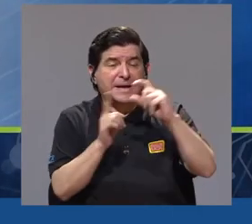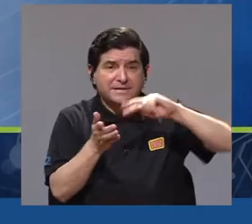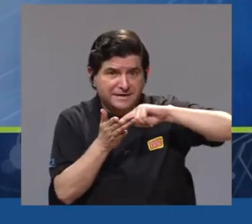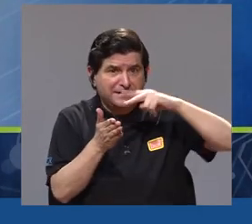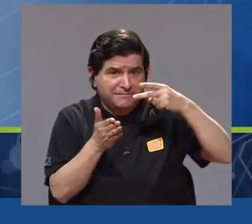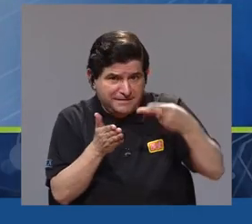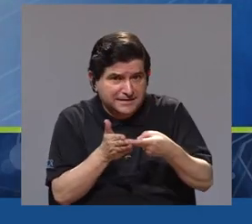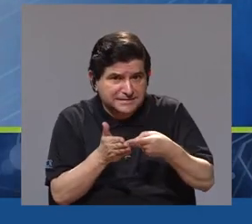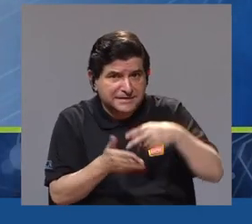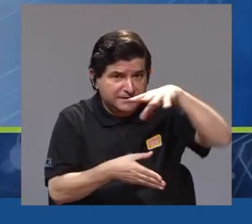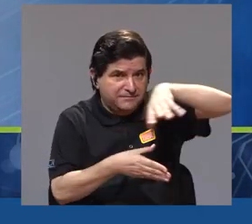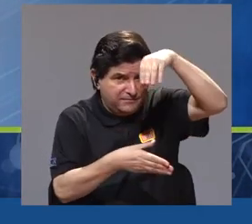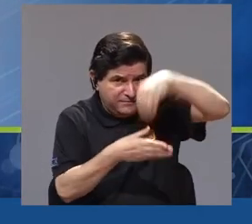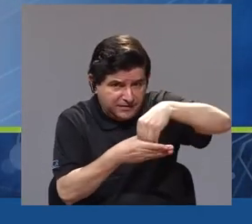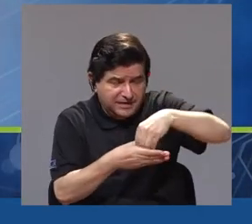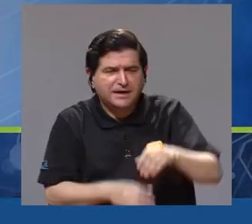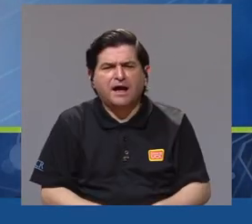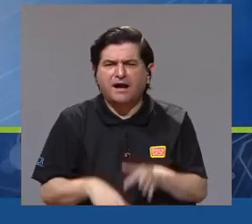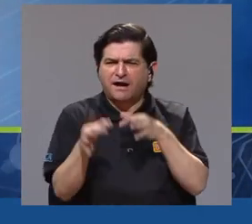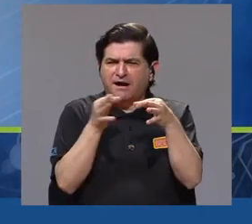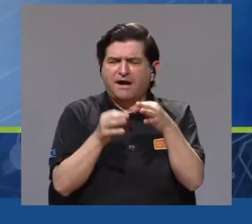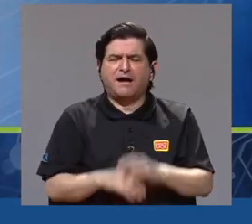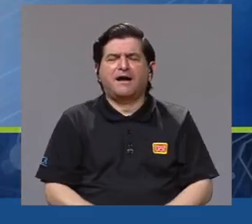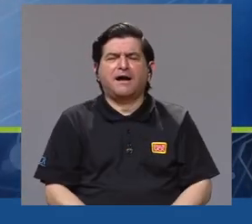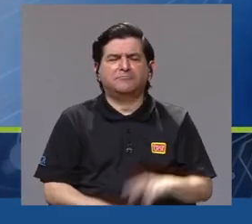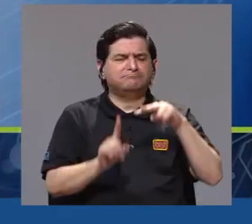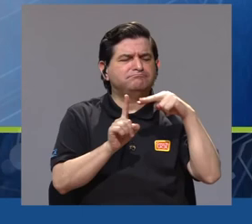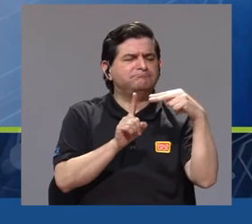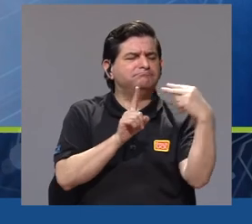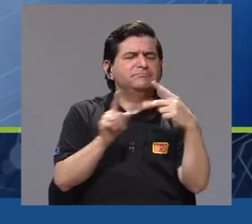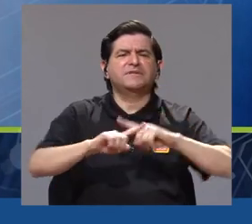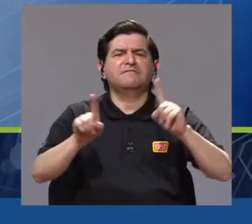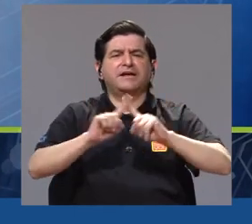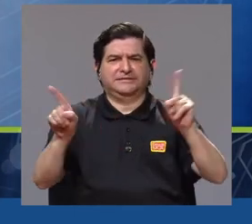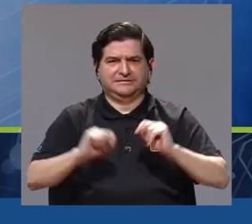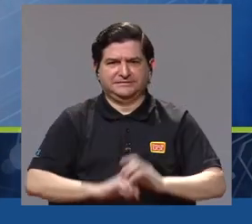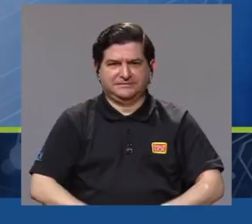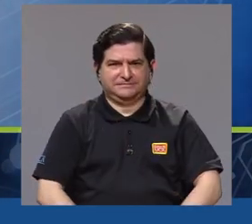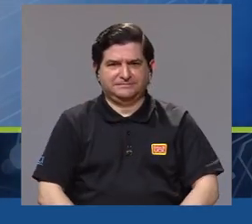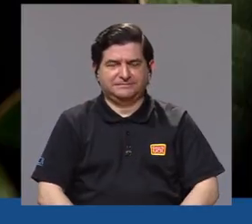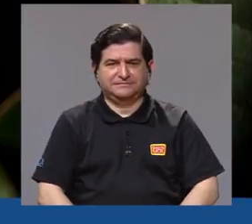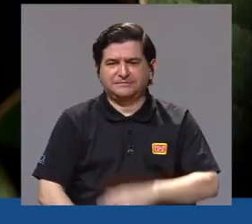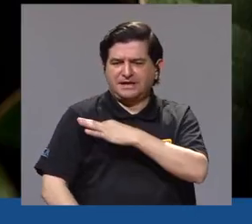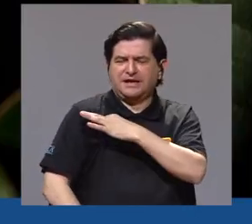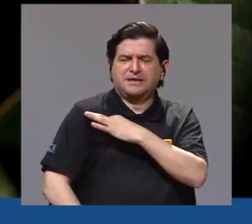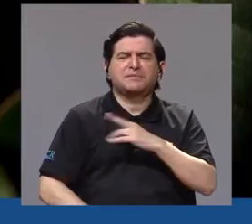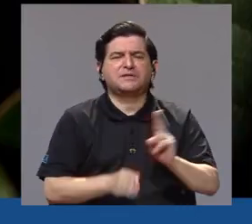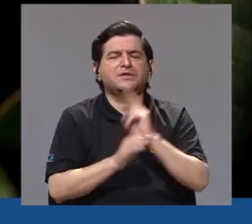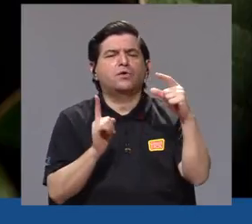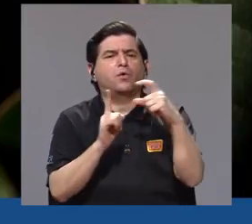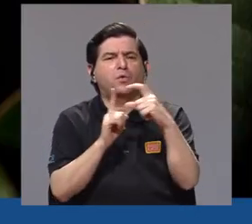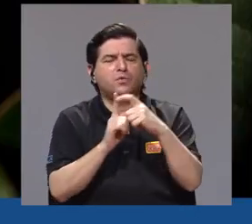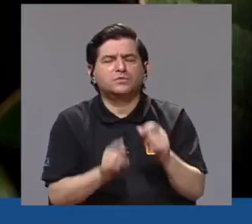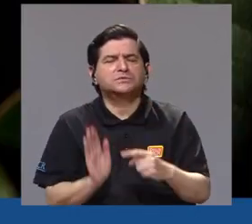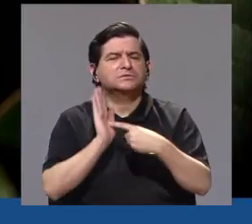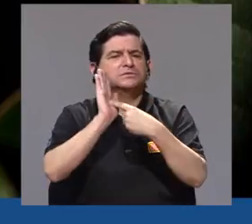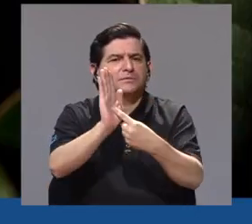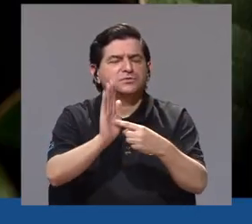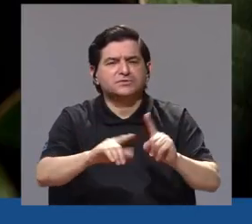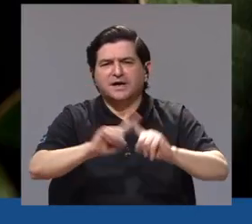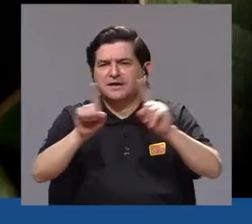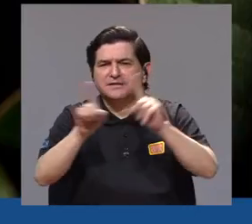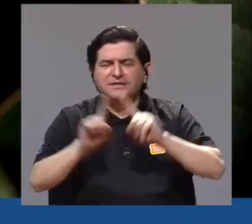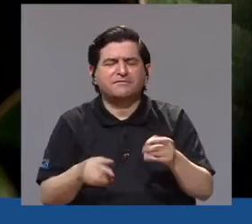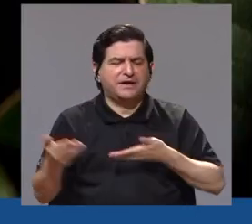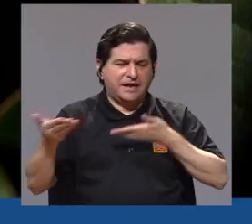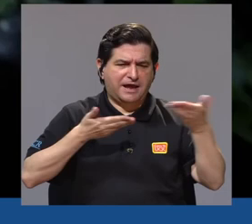sustantivo y en este contexto se utiliza para referirse a un punto de vista o perspectiva. El invitado utiliza el término para